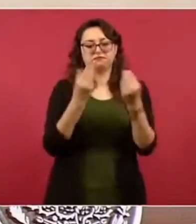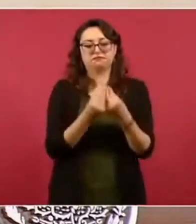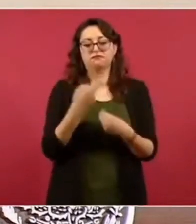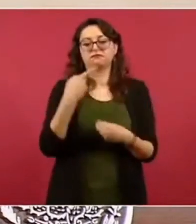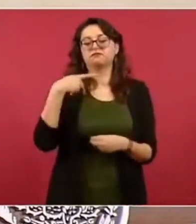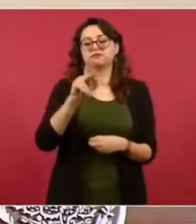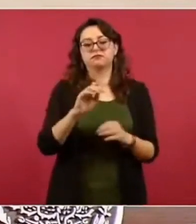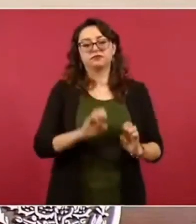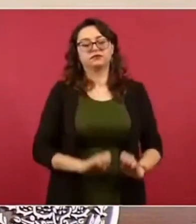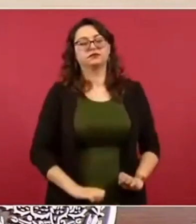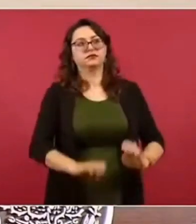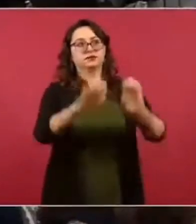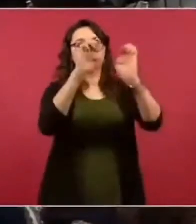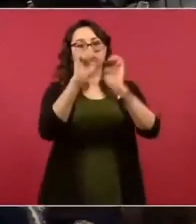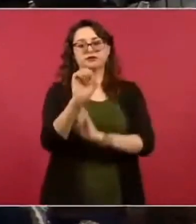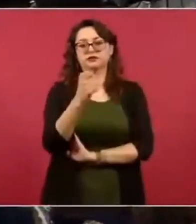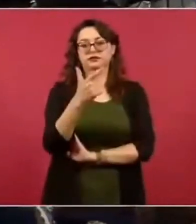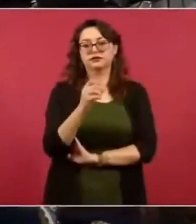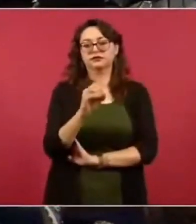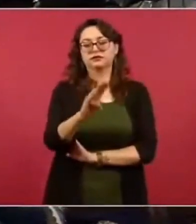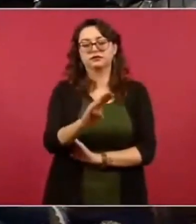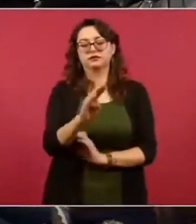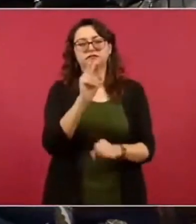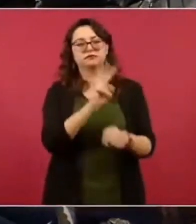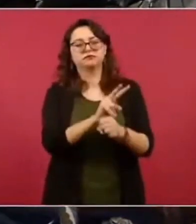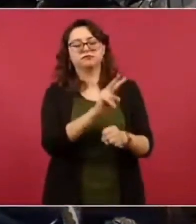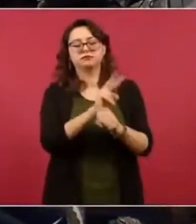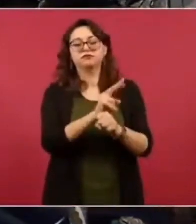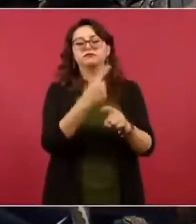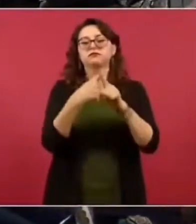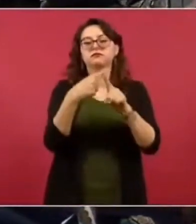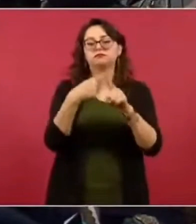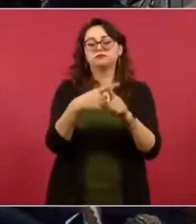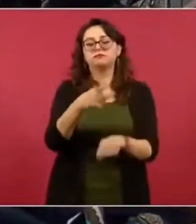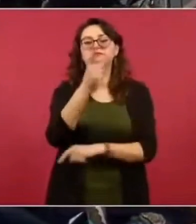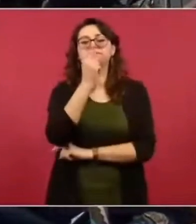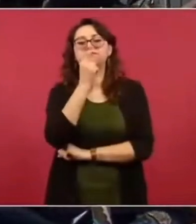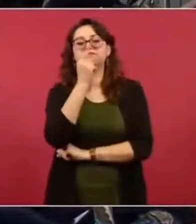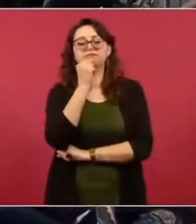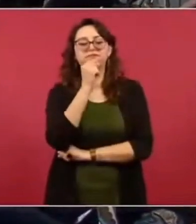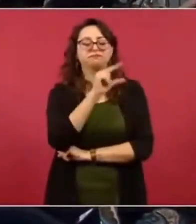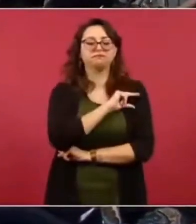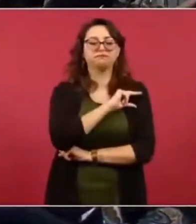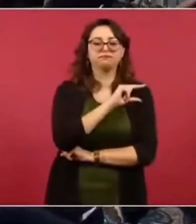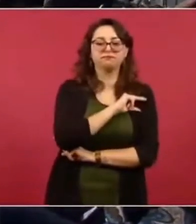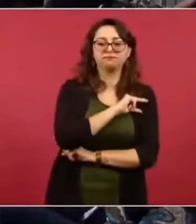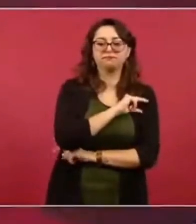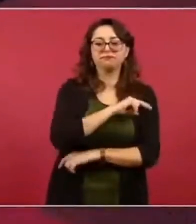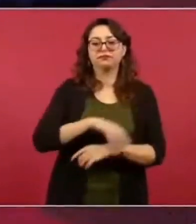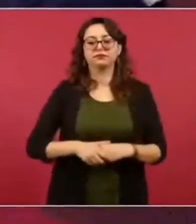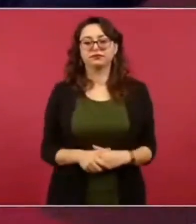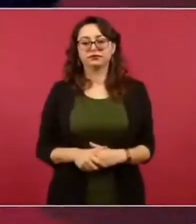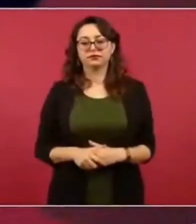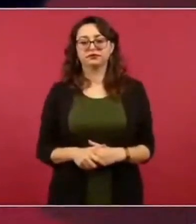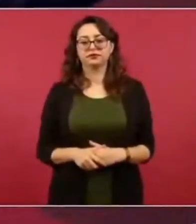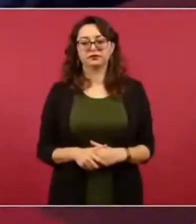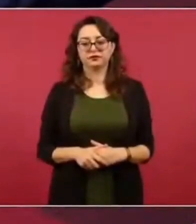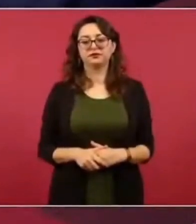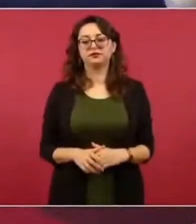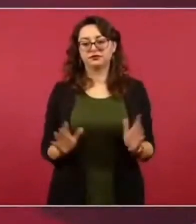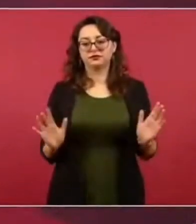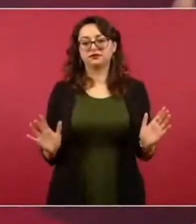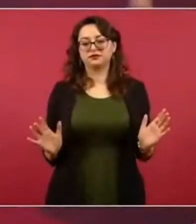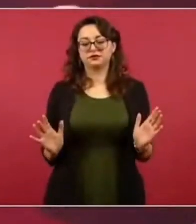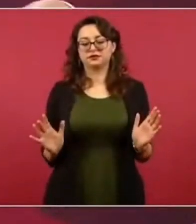de Hidalgo y del Estado de México. Se crearon estas